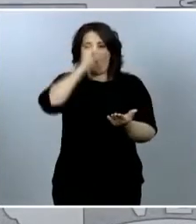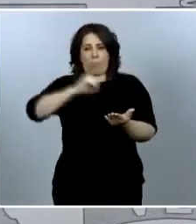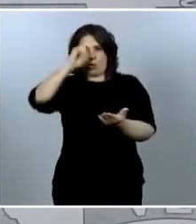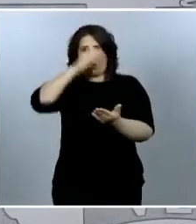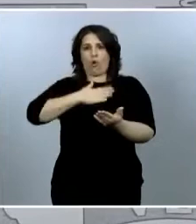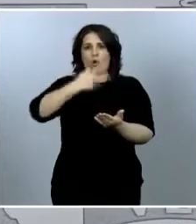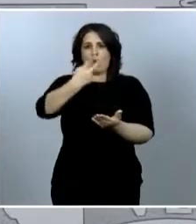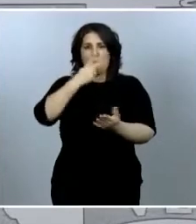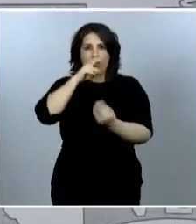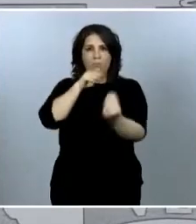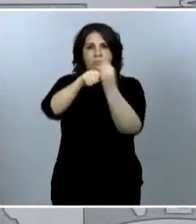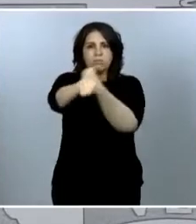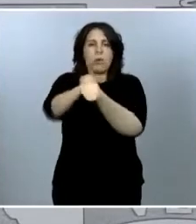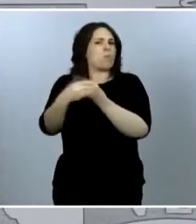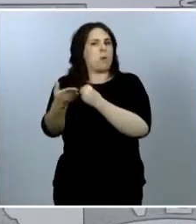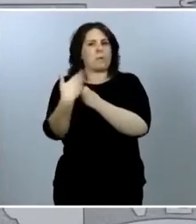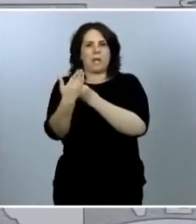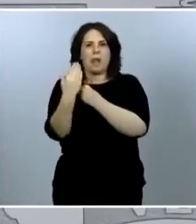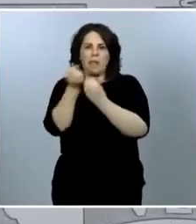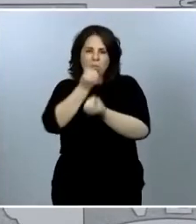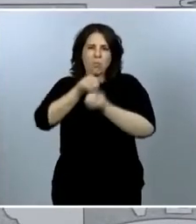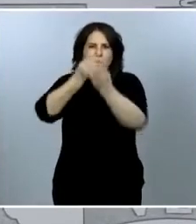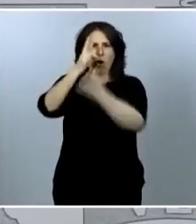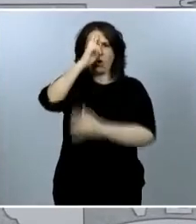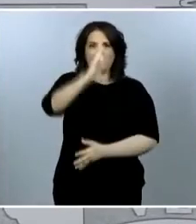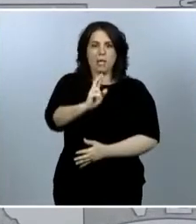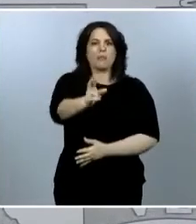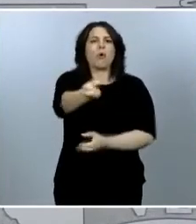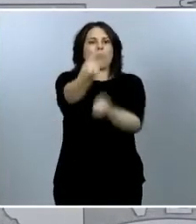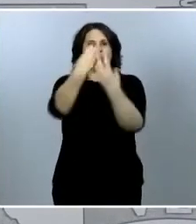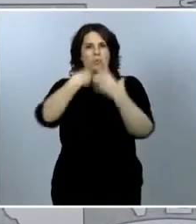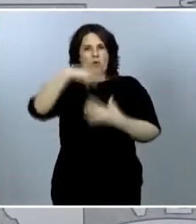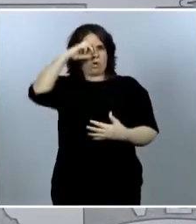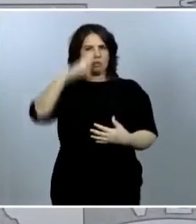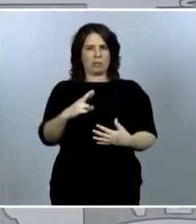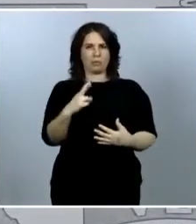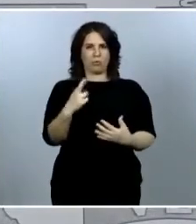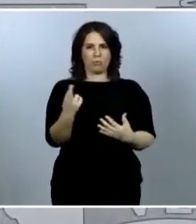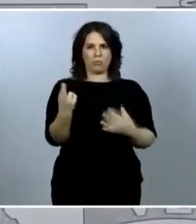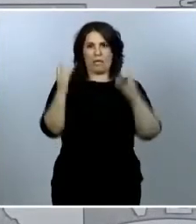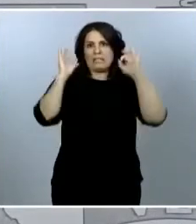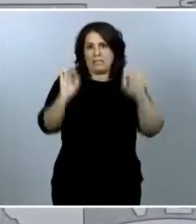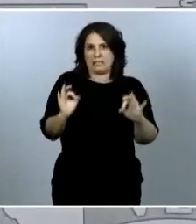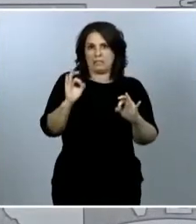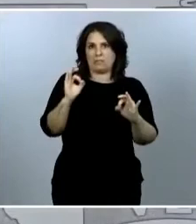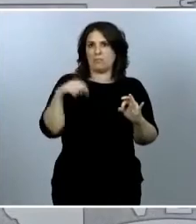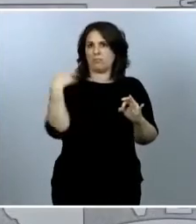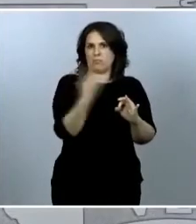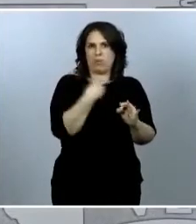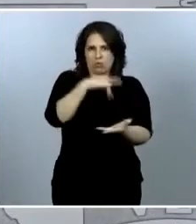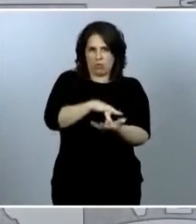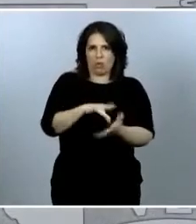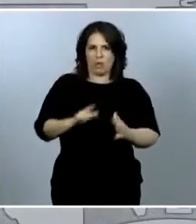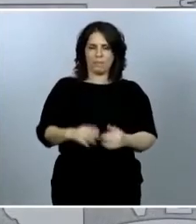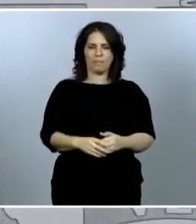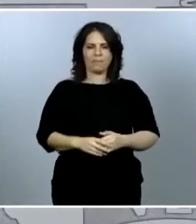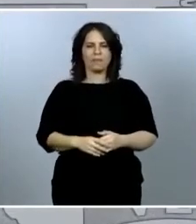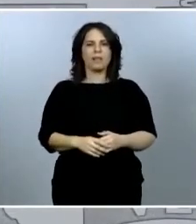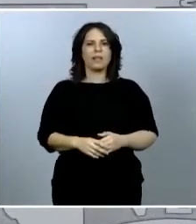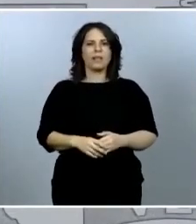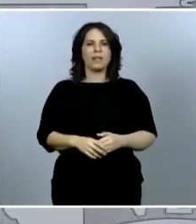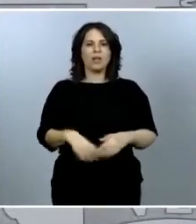valor porque así se ha producido a lo largo de estas últimas semanas. En todo caso, lo novedoso, además de la